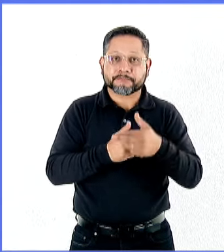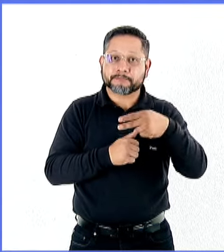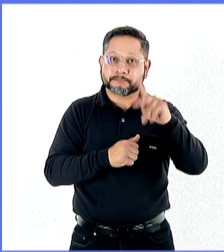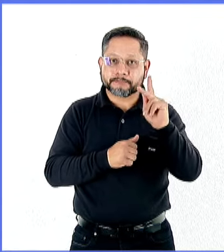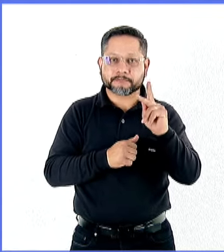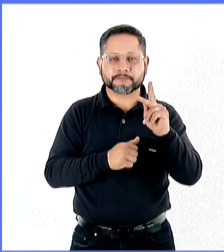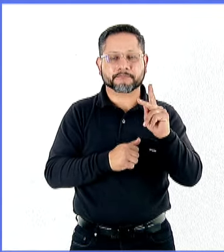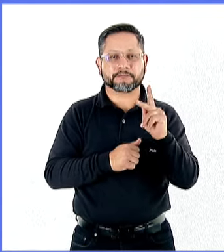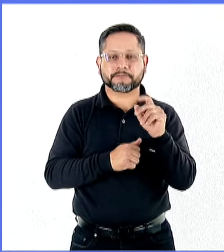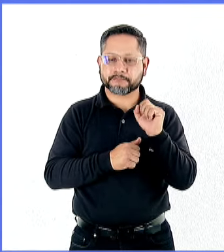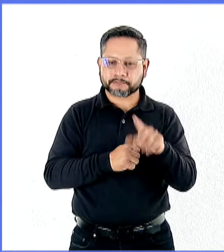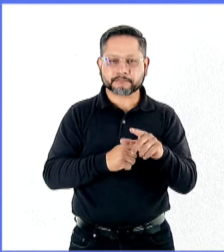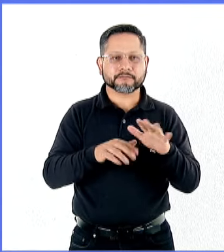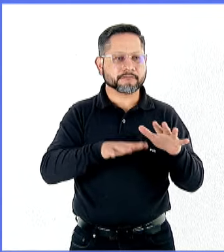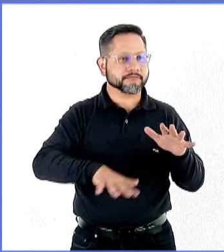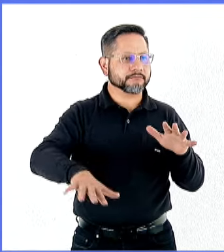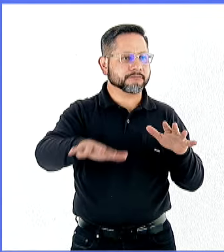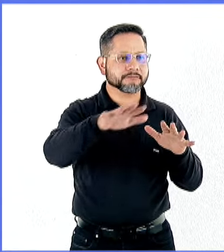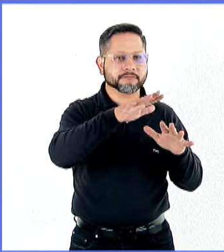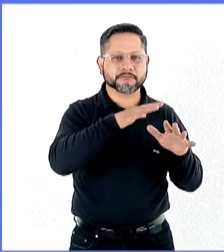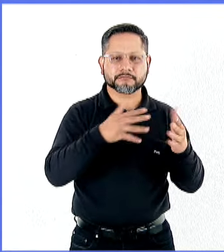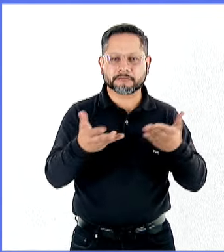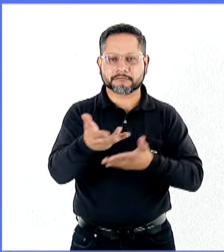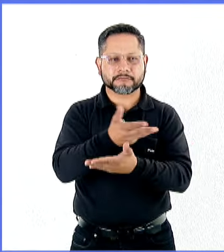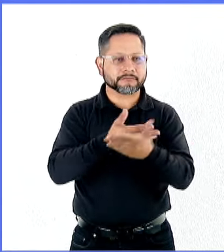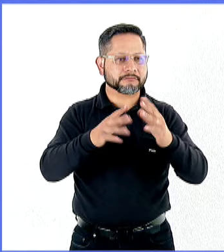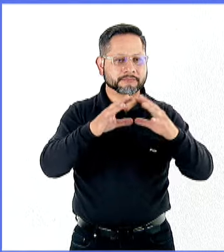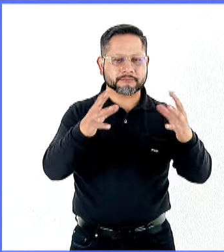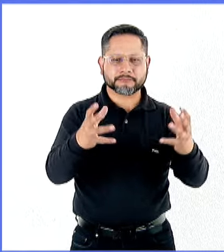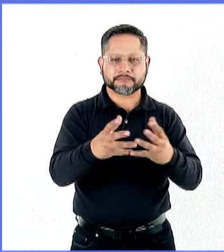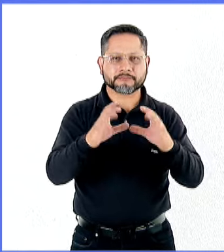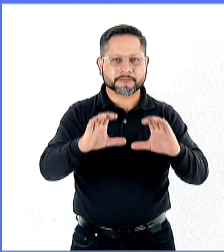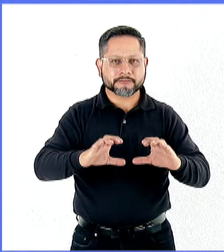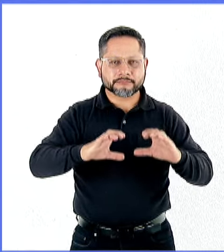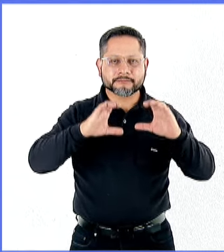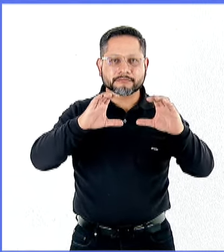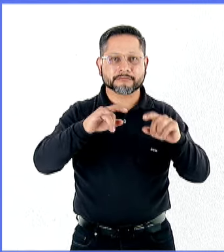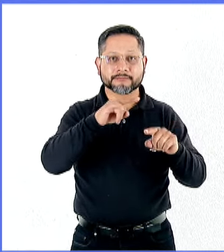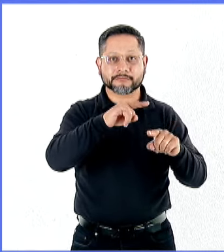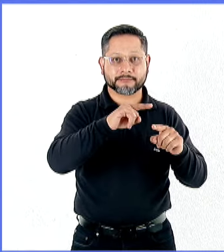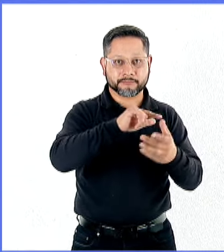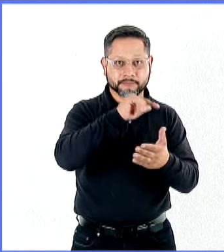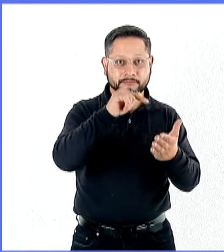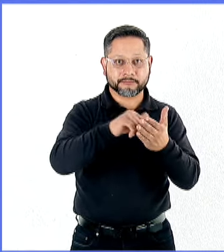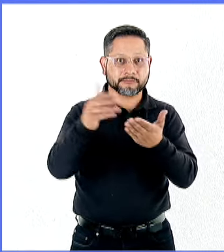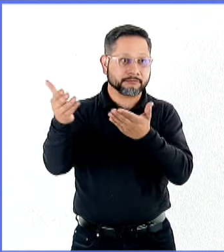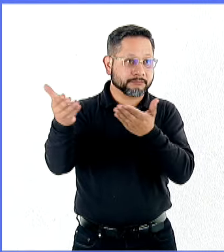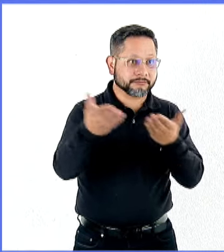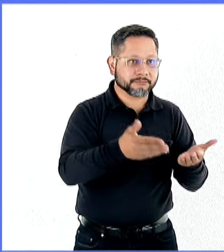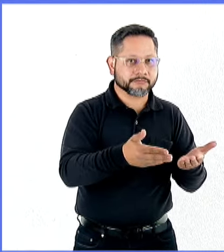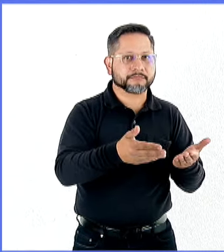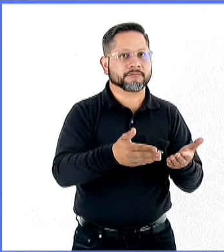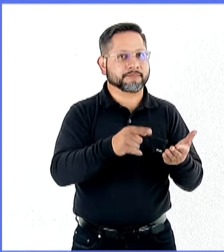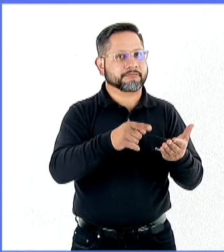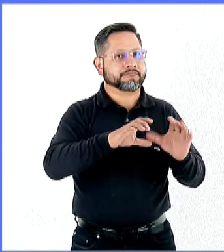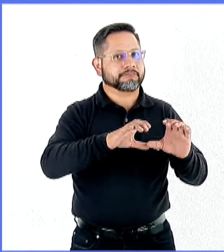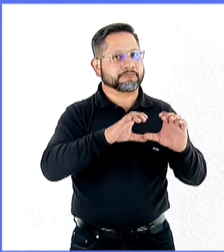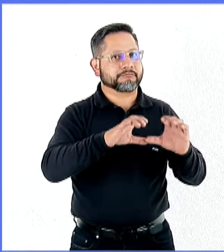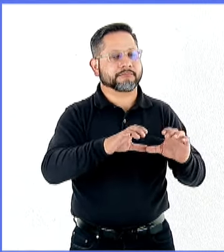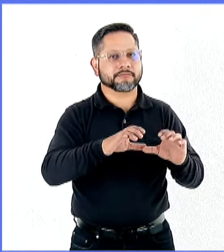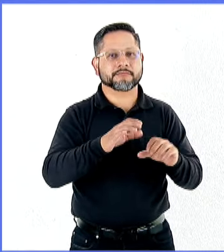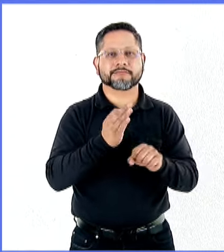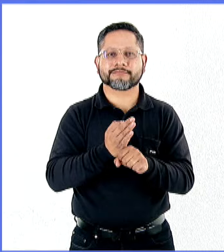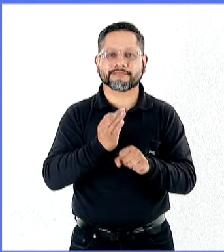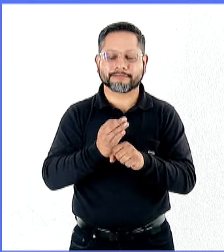lado también que cuiden el medio ambiente, los lugares en donde se instalan. Tenemos problemas de